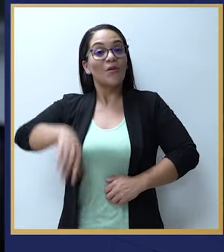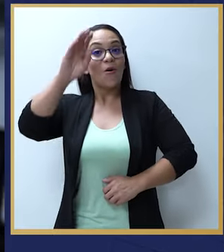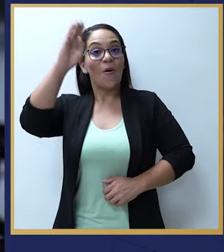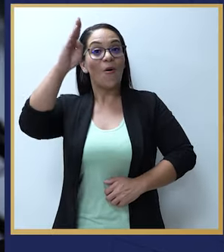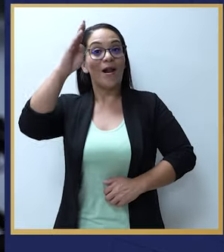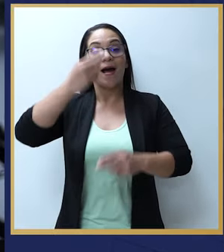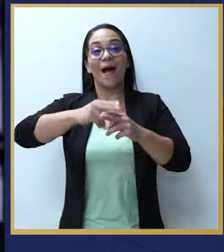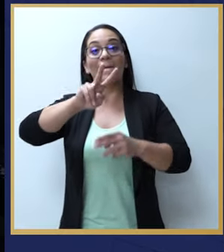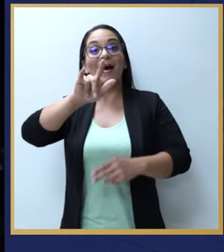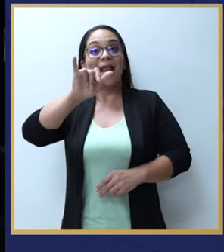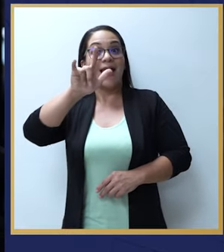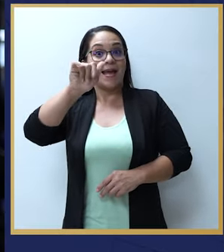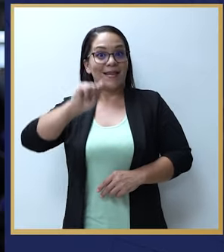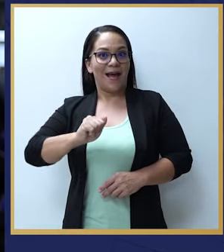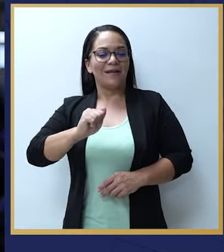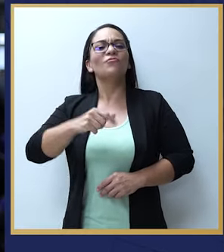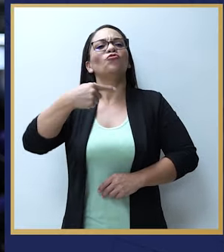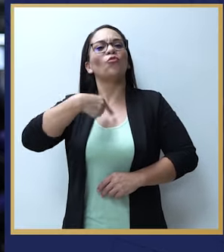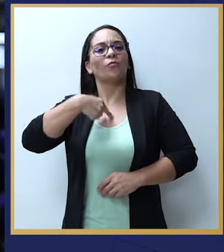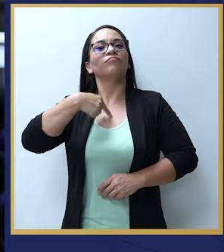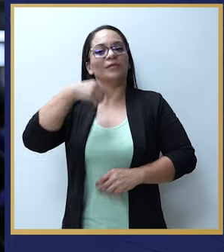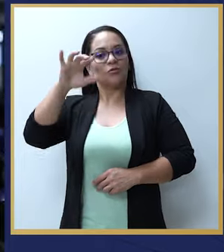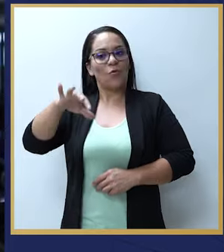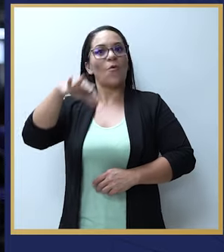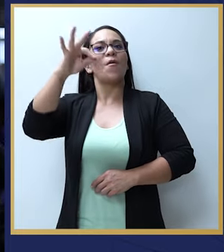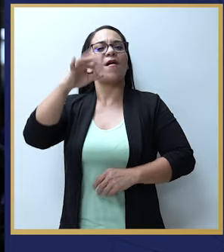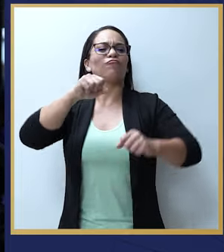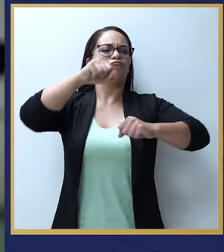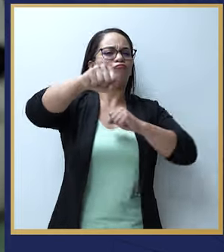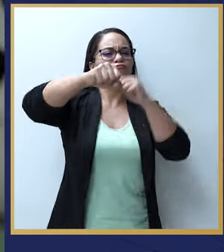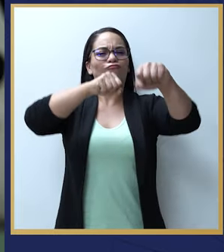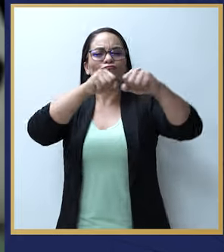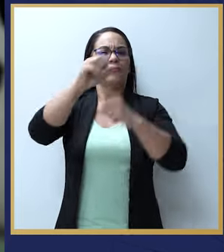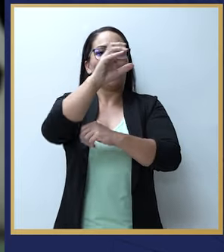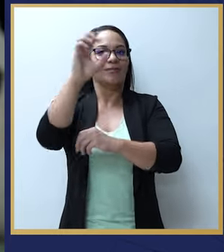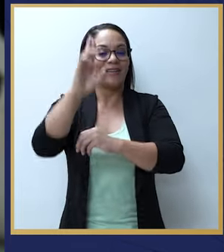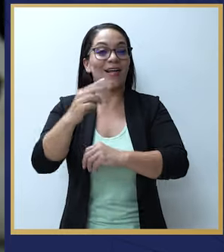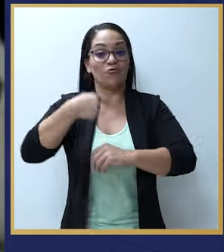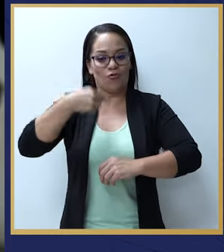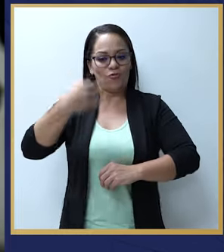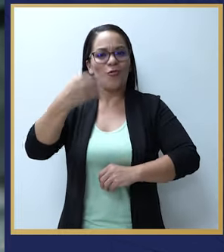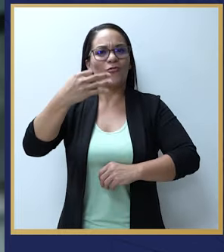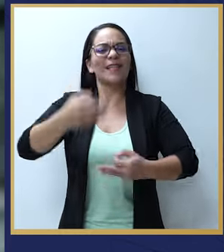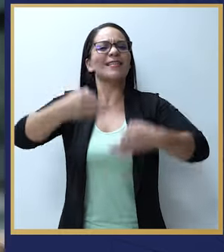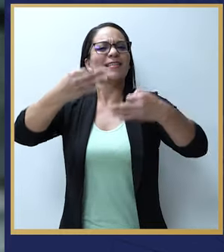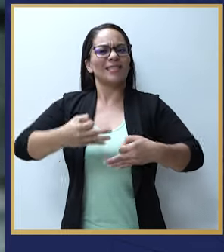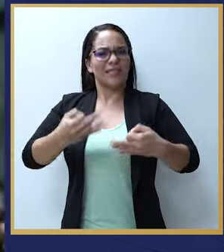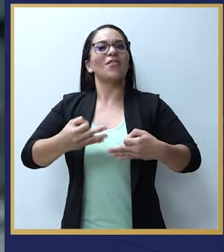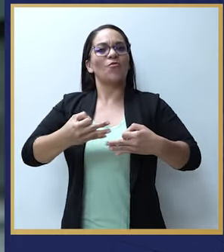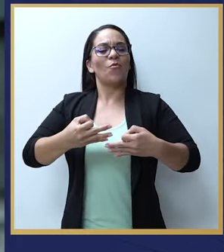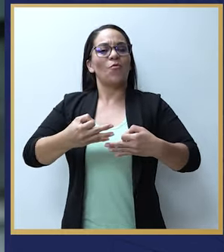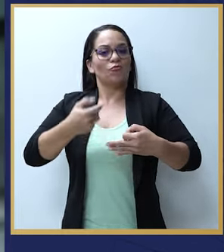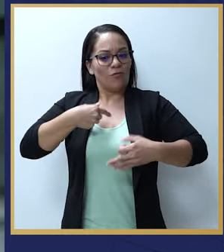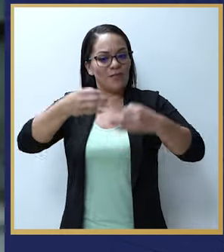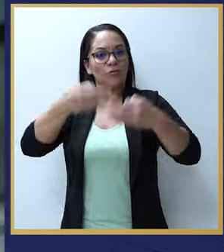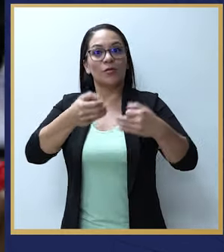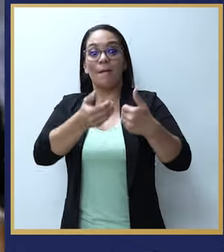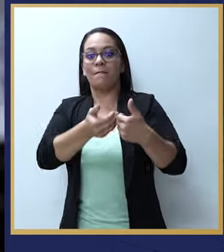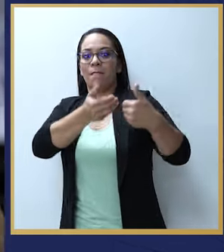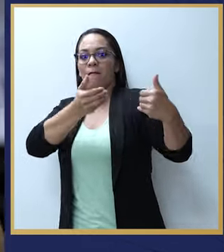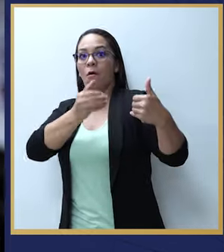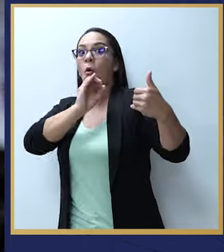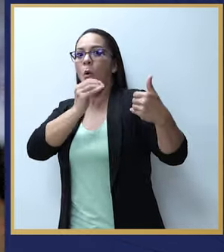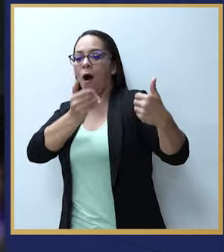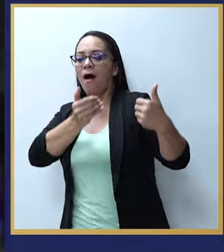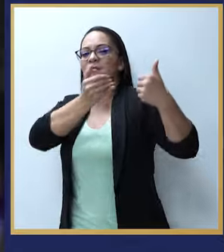Hola, soy Valeria Cárdenas Abarca, seleccionada nacional de boxeo. Yo todos los días decido, tomo decisiones que me alejan o me